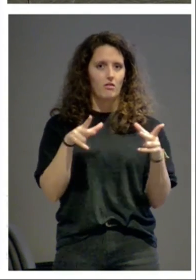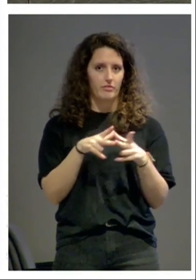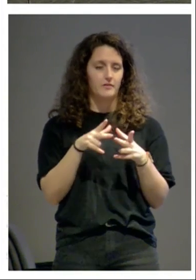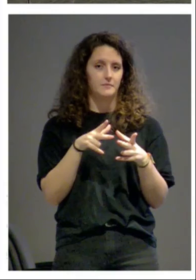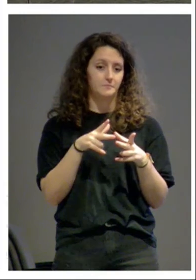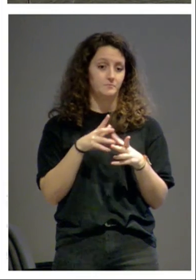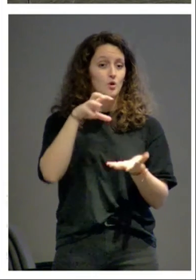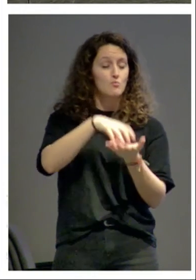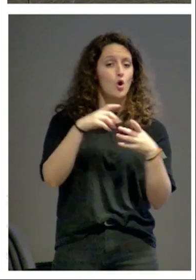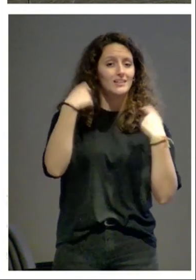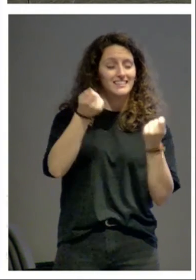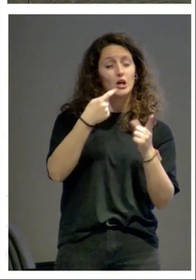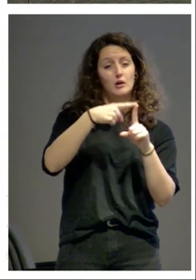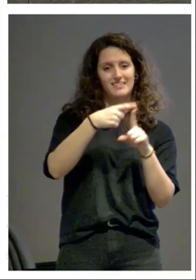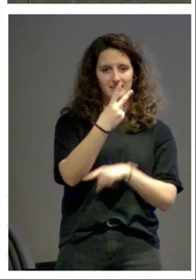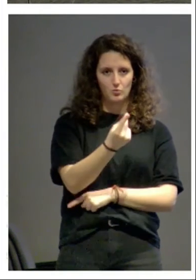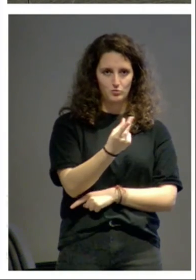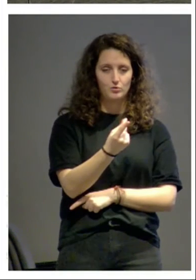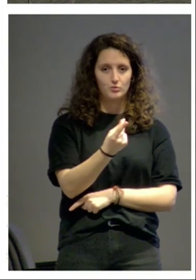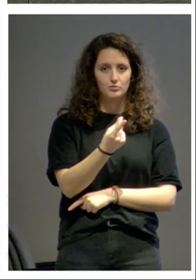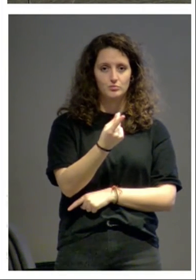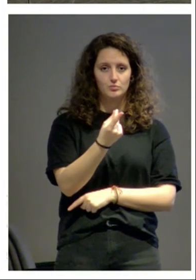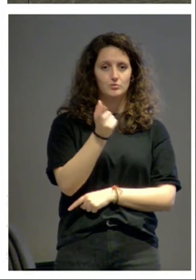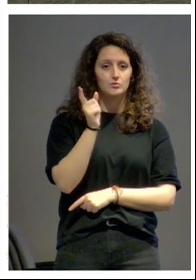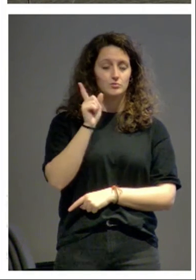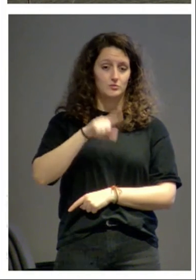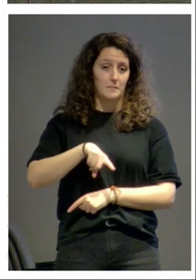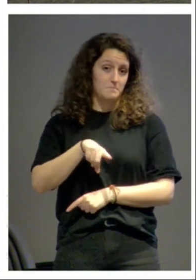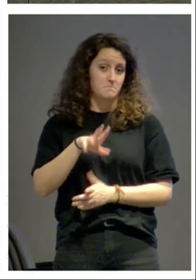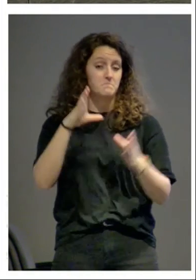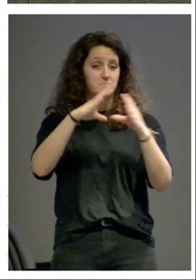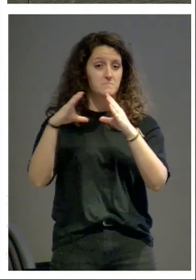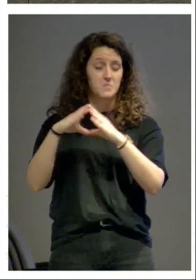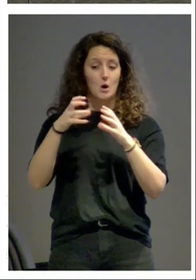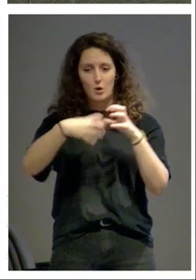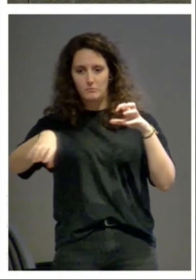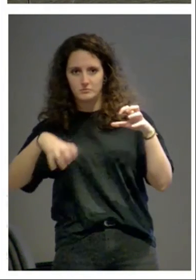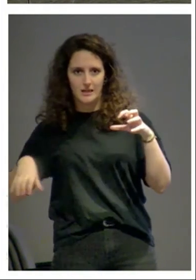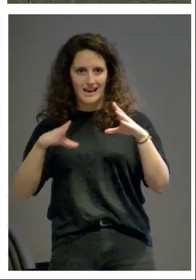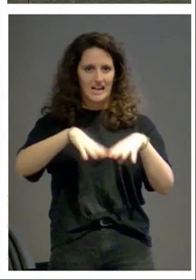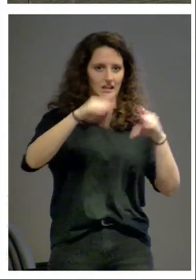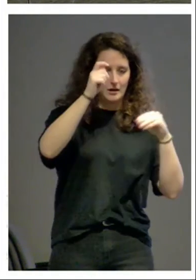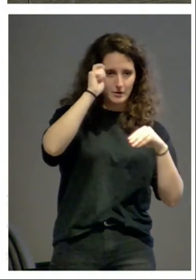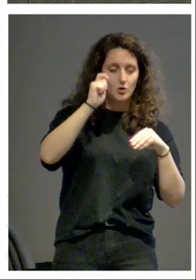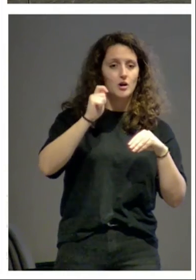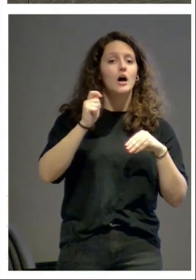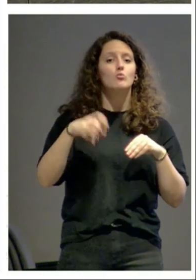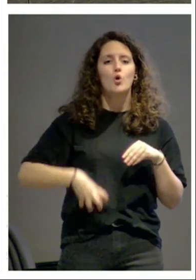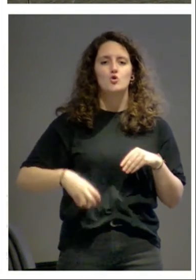monasterios de segundo nivel prioratos decanías de la catedral de Pamplona más nobles